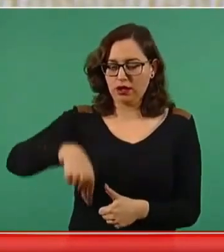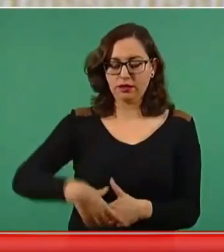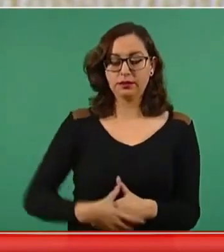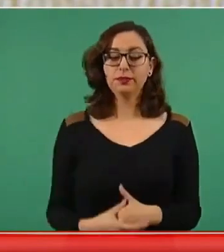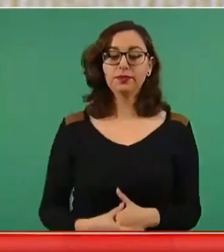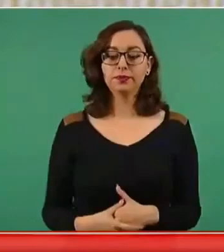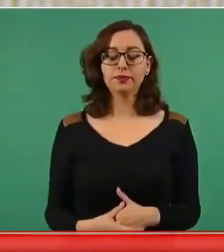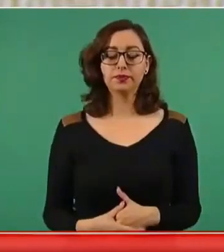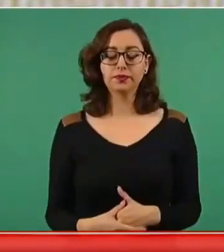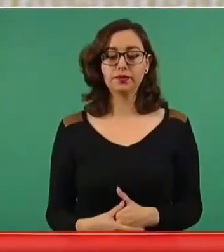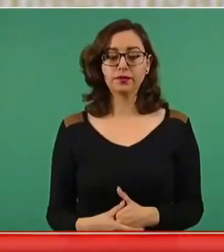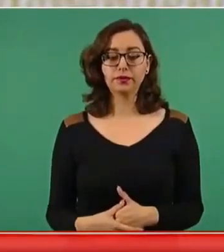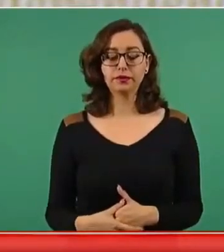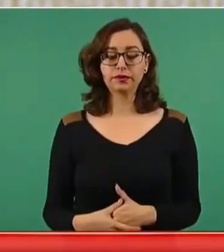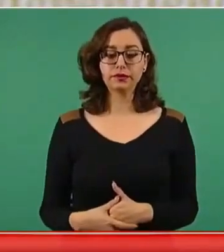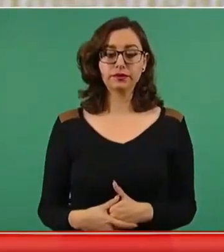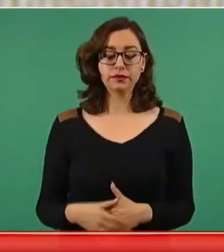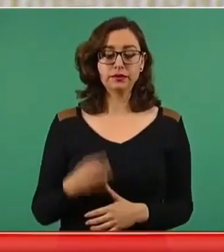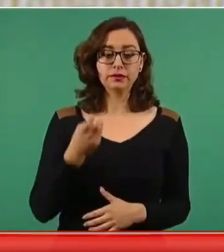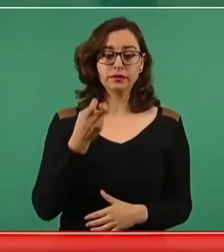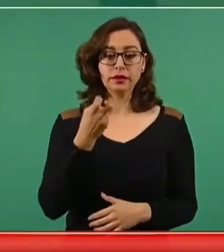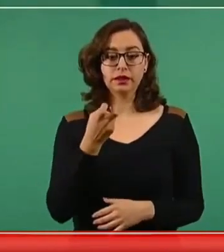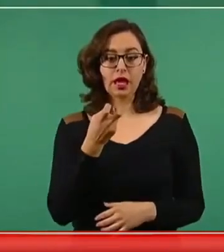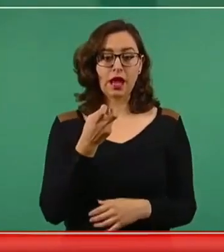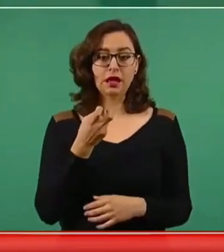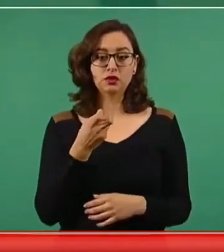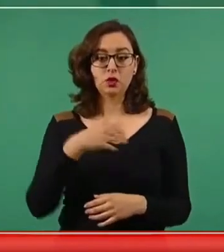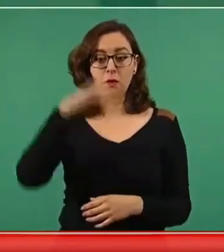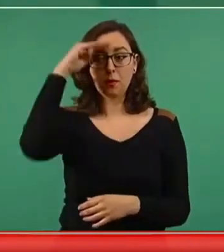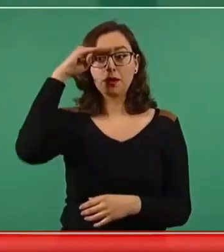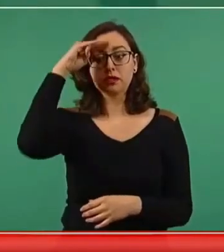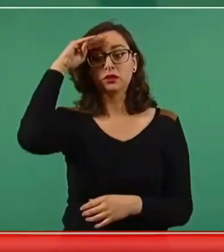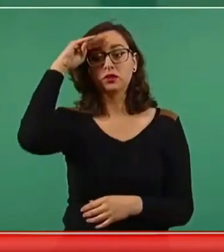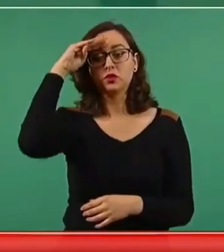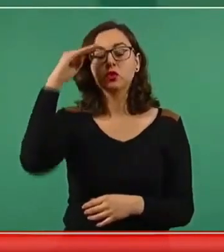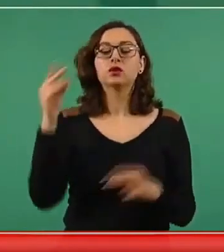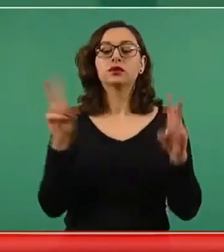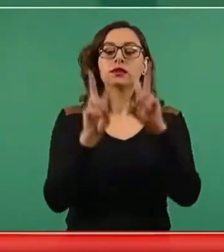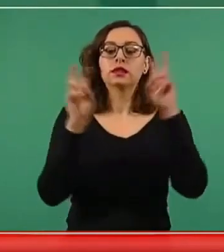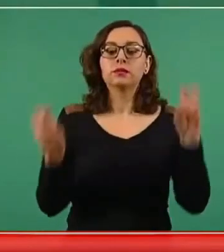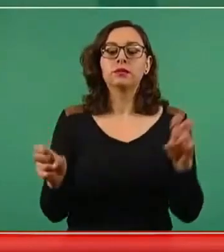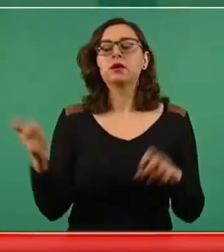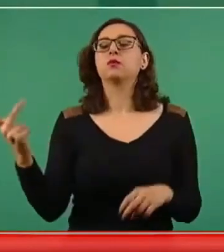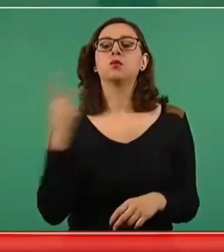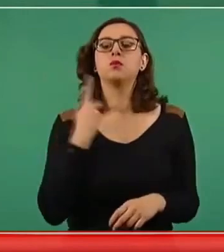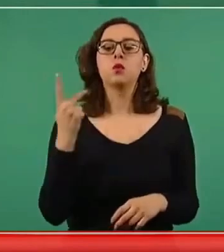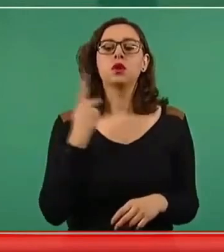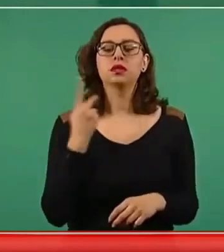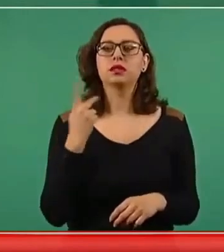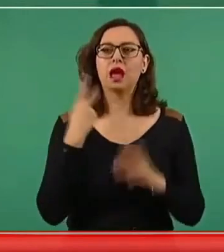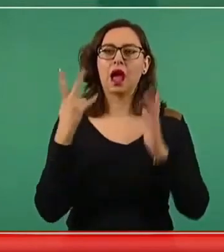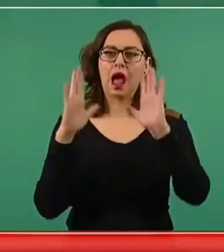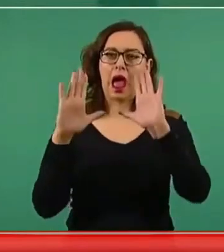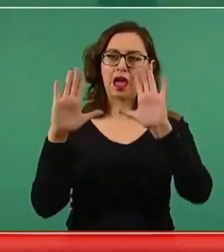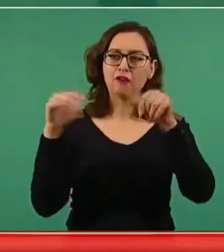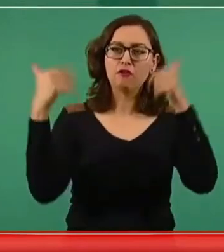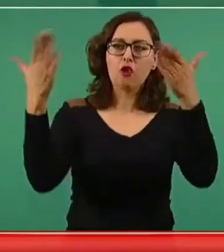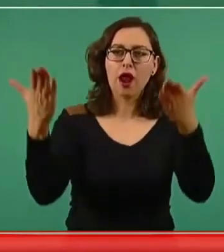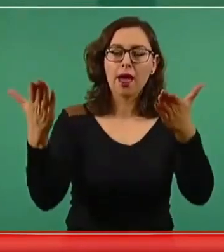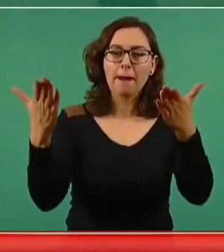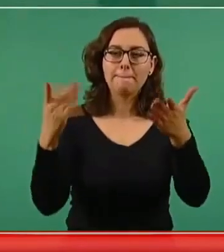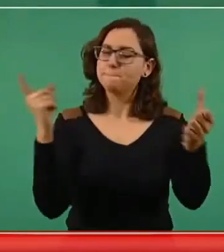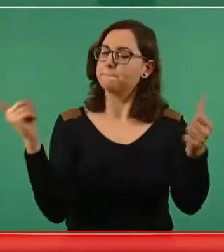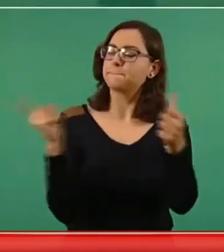Entonces, es la política interna. He llegado a decir que la mejor política exterior es la interior.